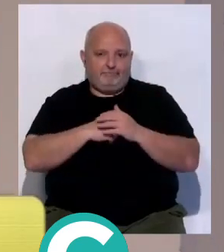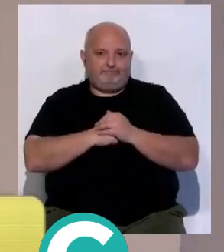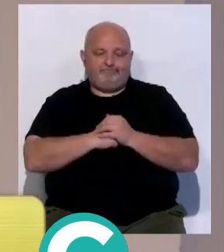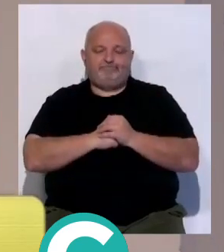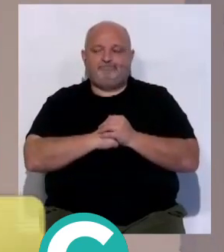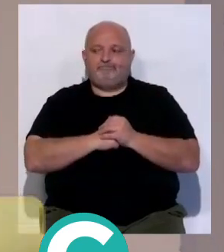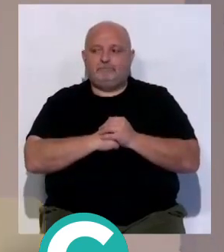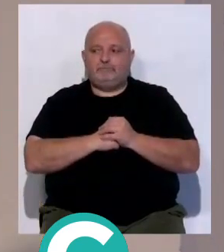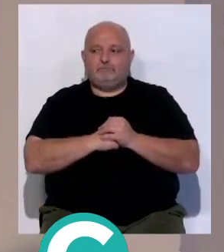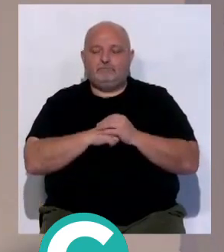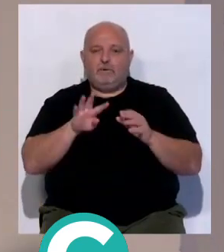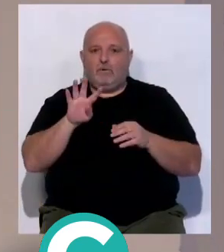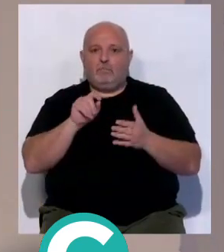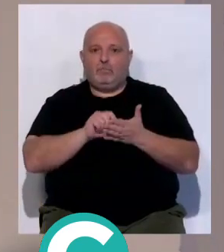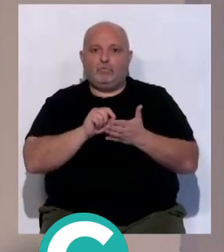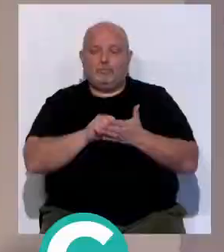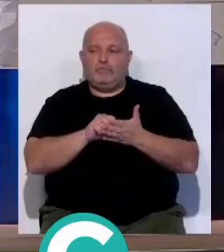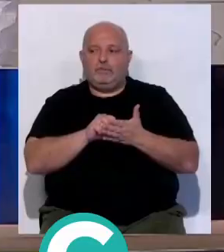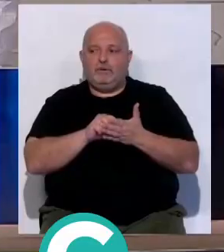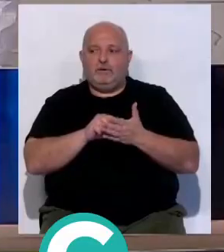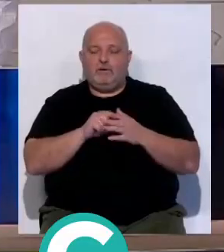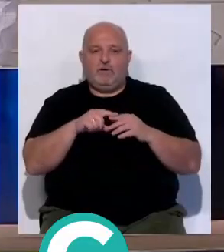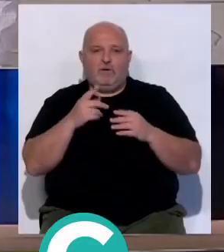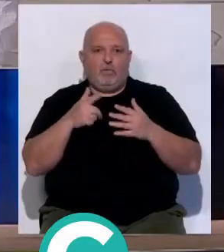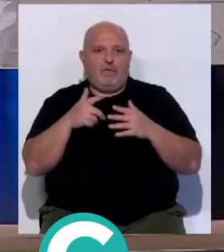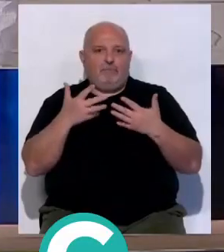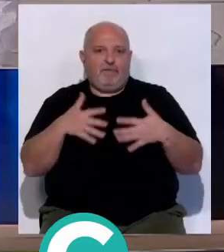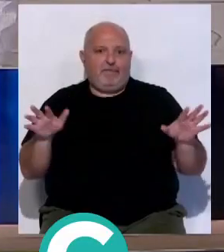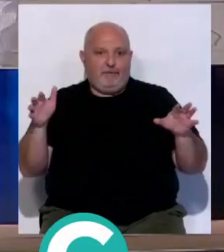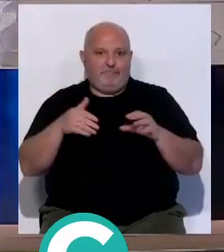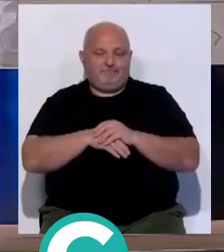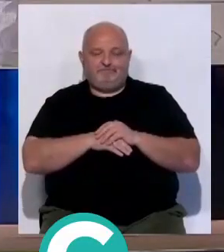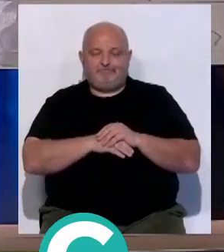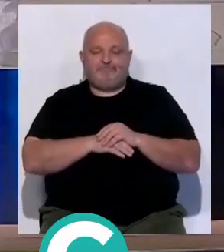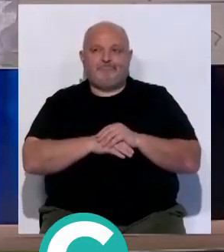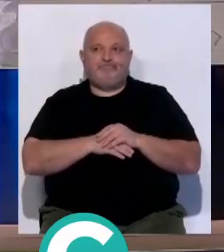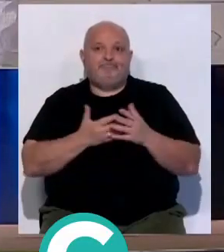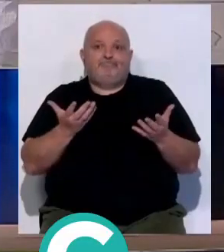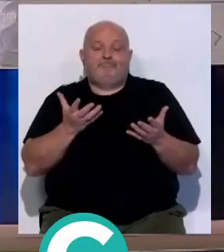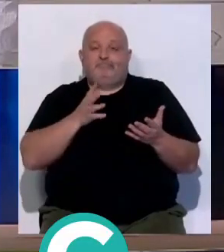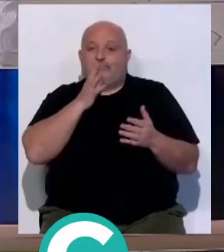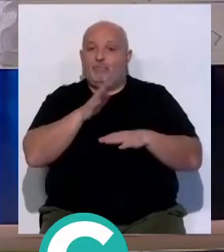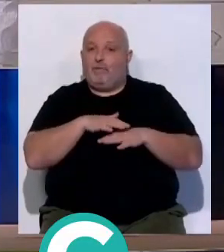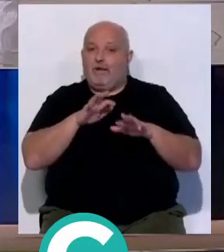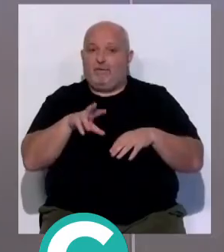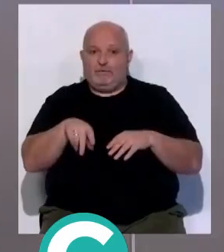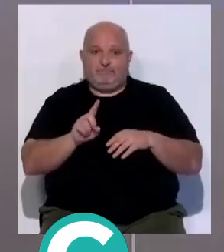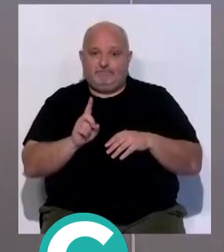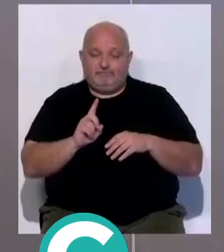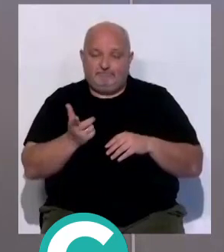dos. Esos cuatro puntos que se quedan en el limbo, no por culpa del Cádiz,